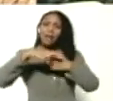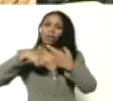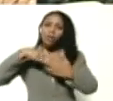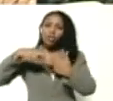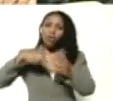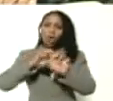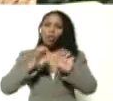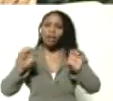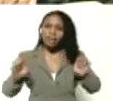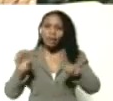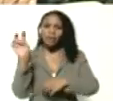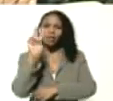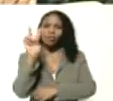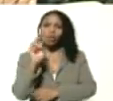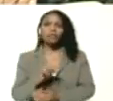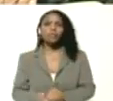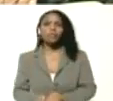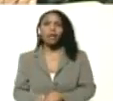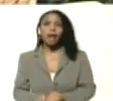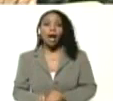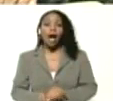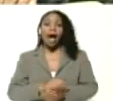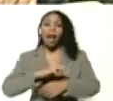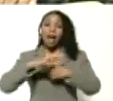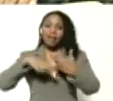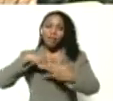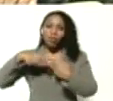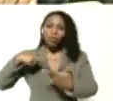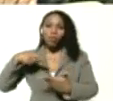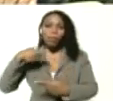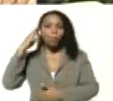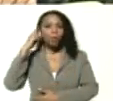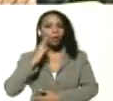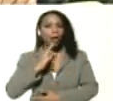educativa de Venezuela, a la revolución bolivariana,